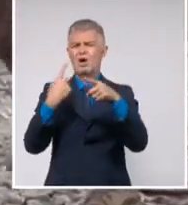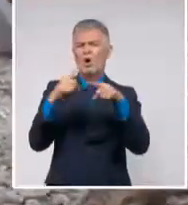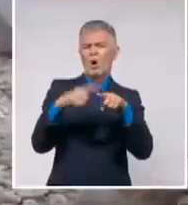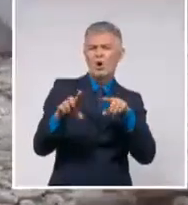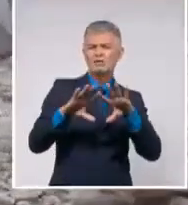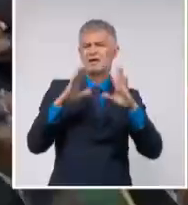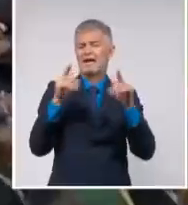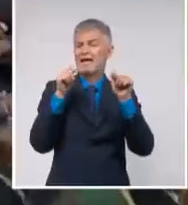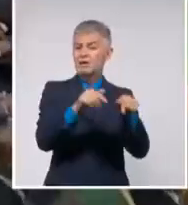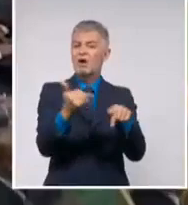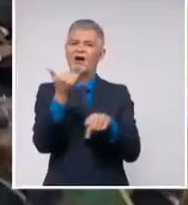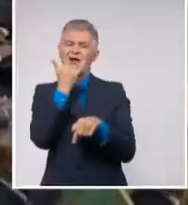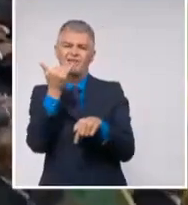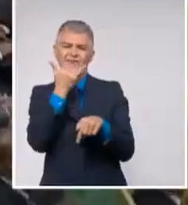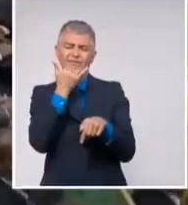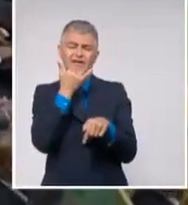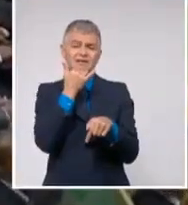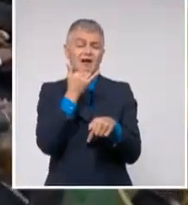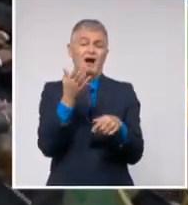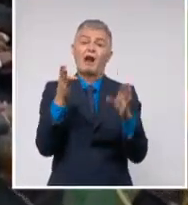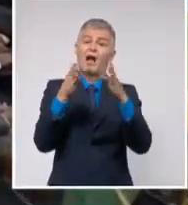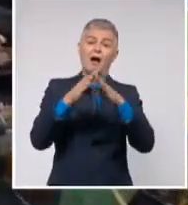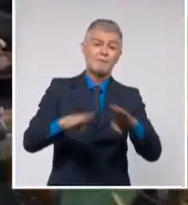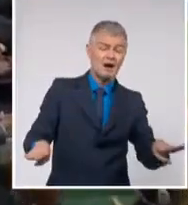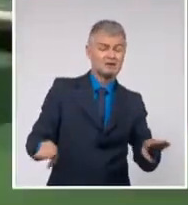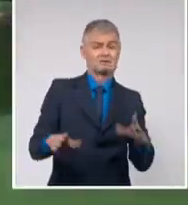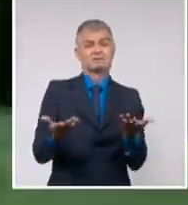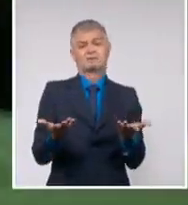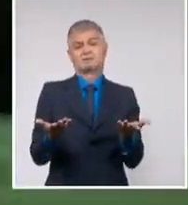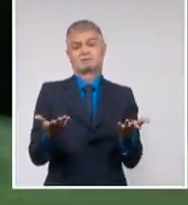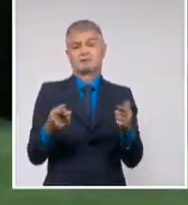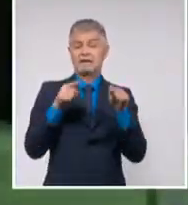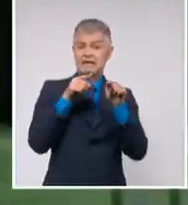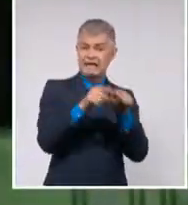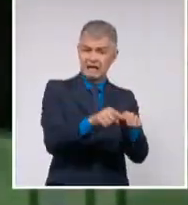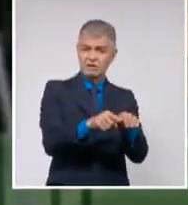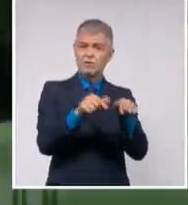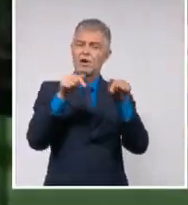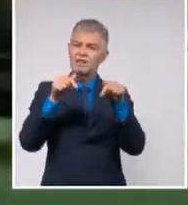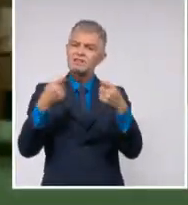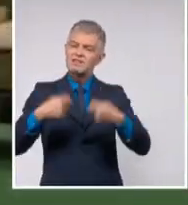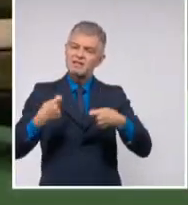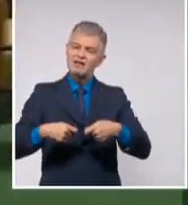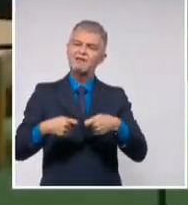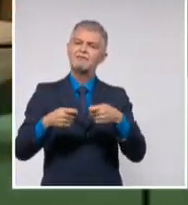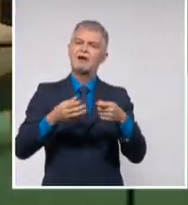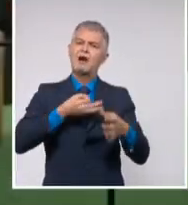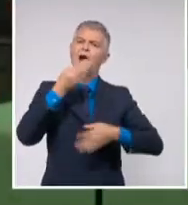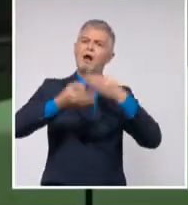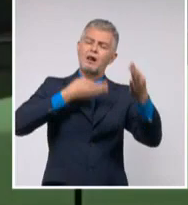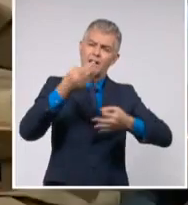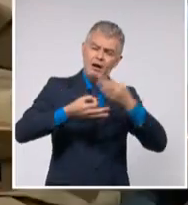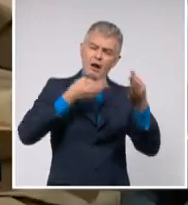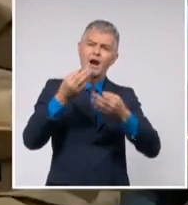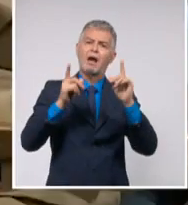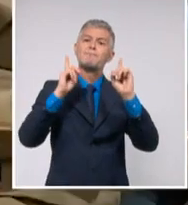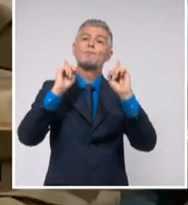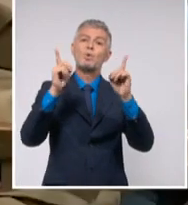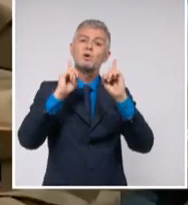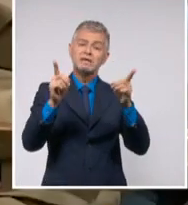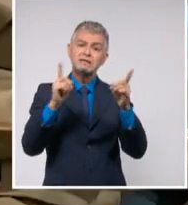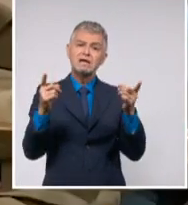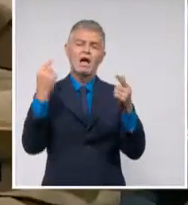del desarme y la paz duradera. Una ocasión para evocar una política exterior de principios. Somos